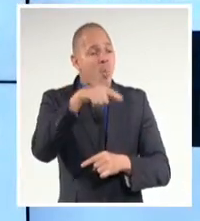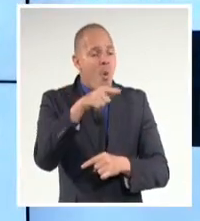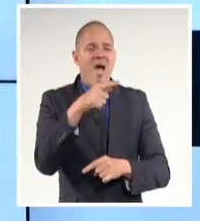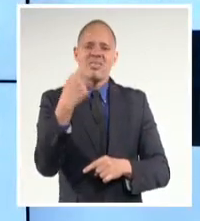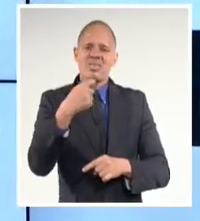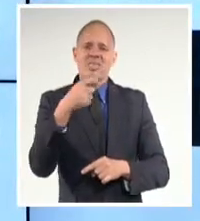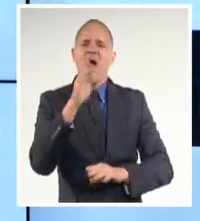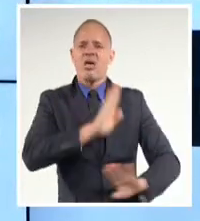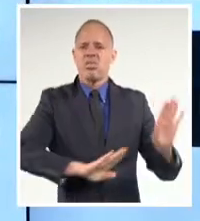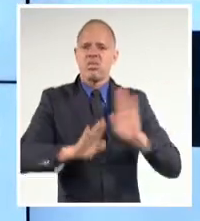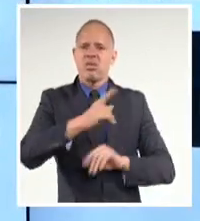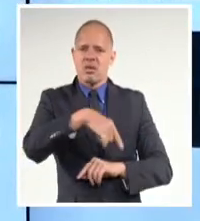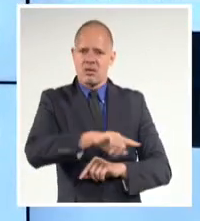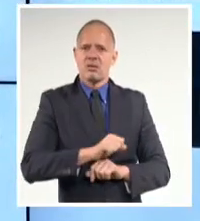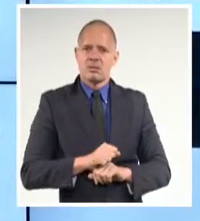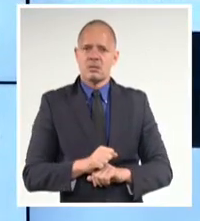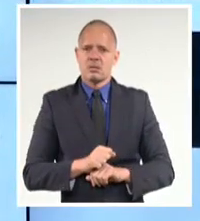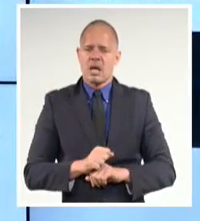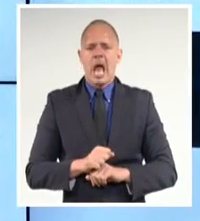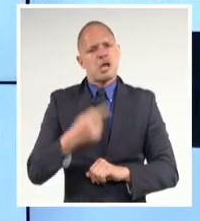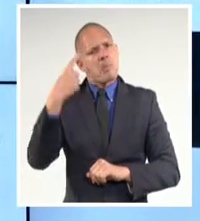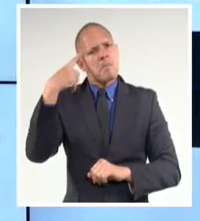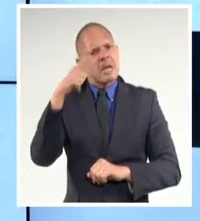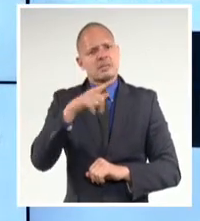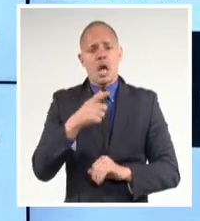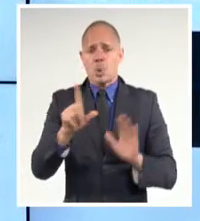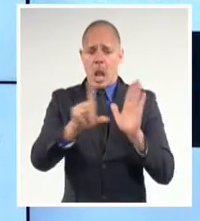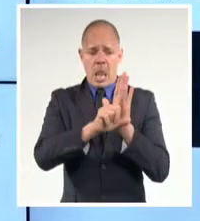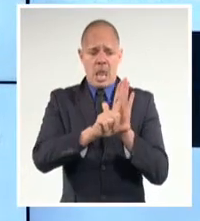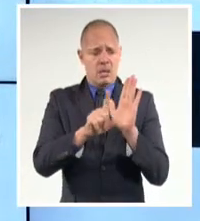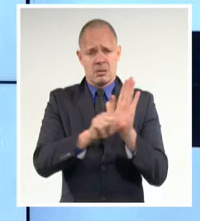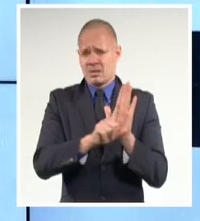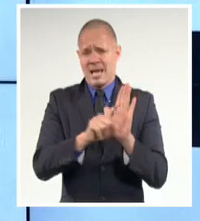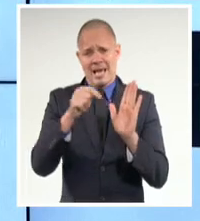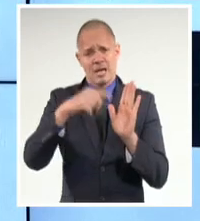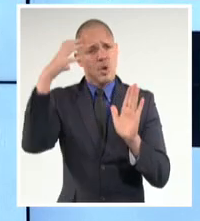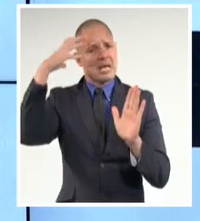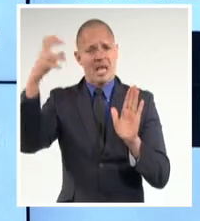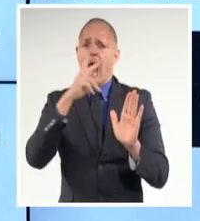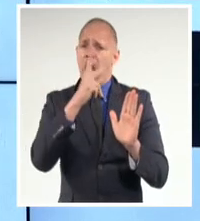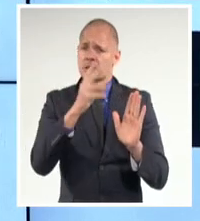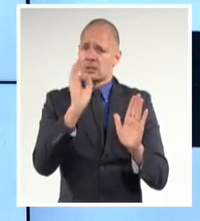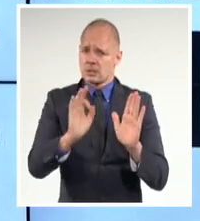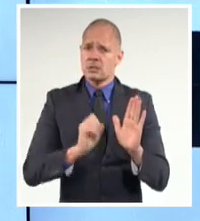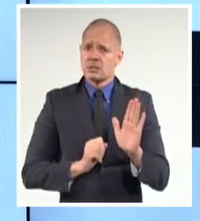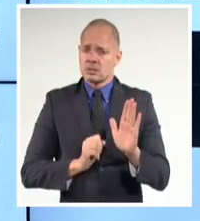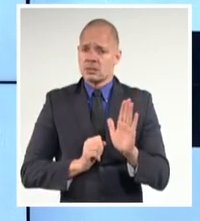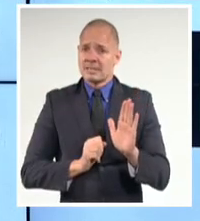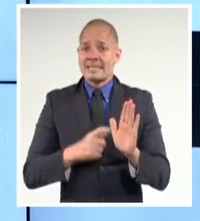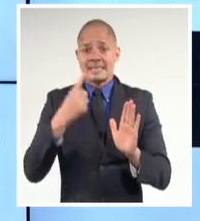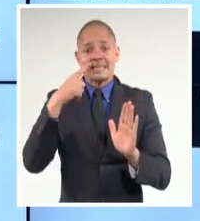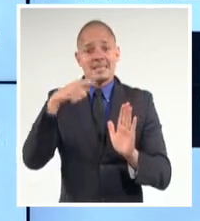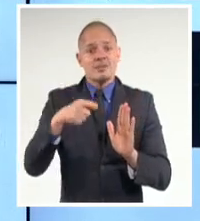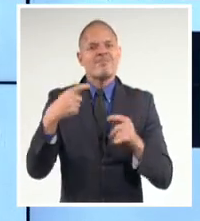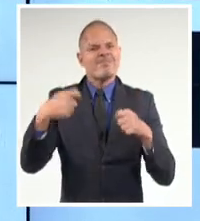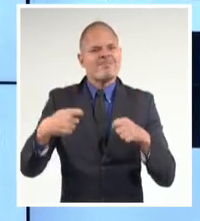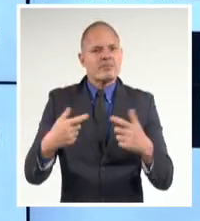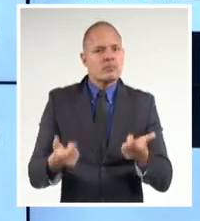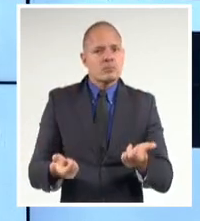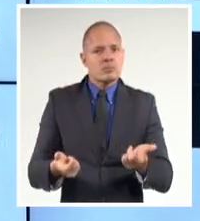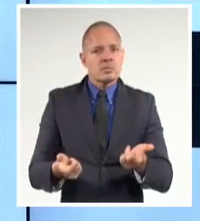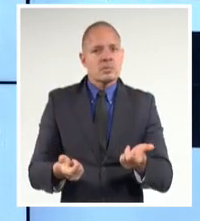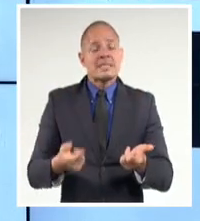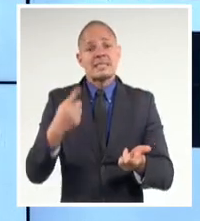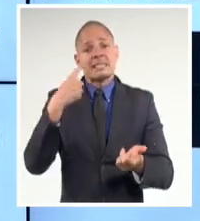política de Estado en Cuba. La violencia de género esté reconocida como problema de responsabilidad estatal o está reconocida como